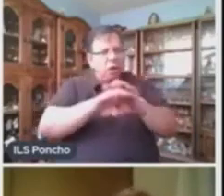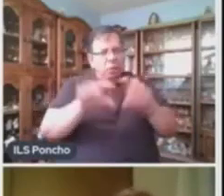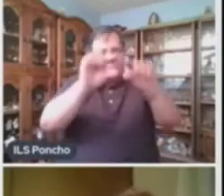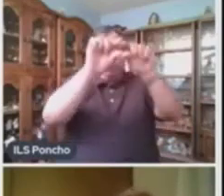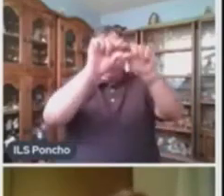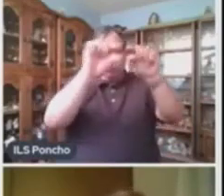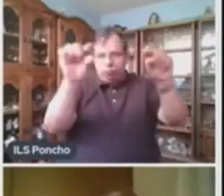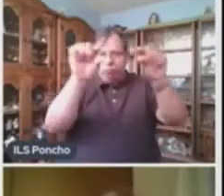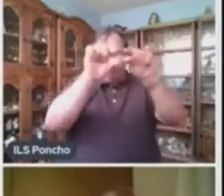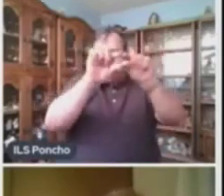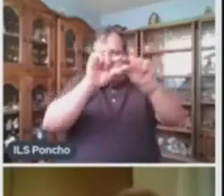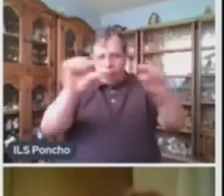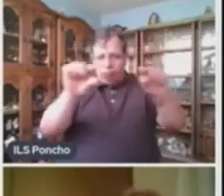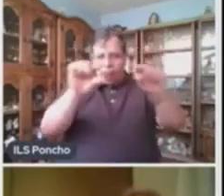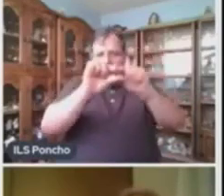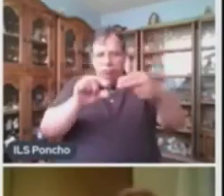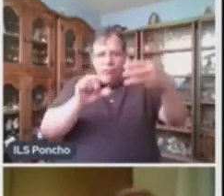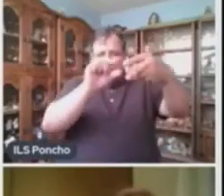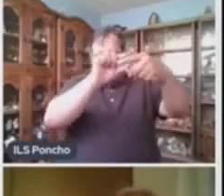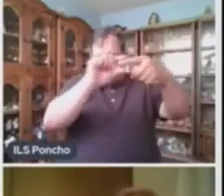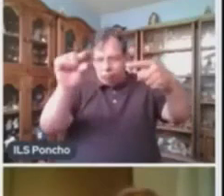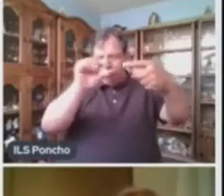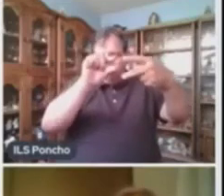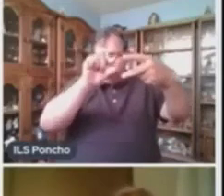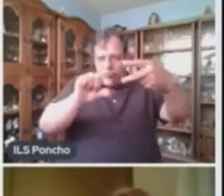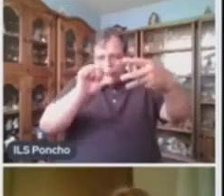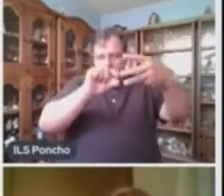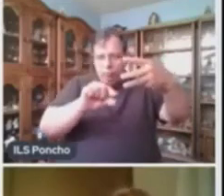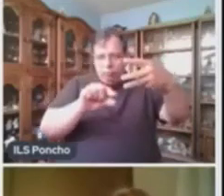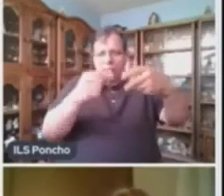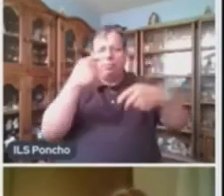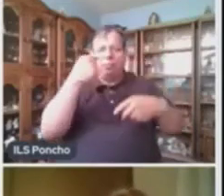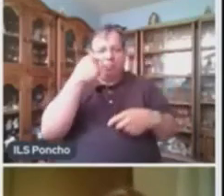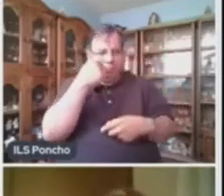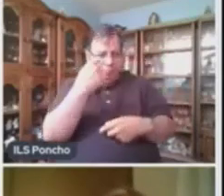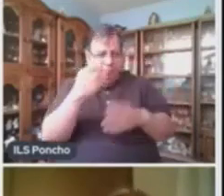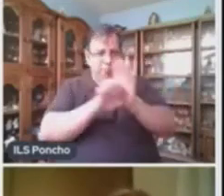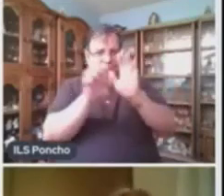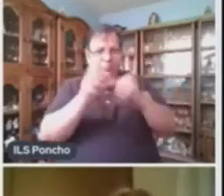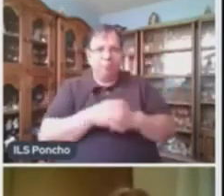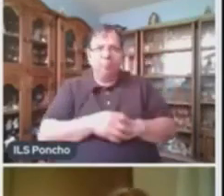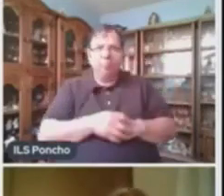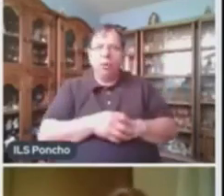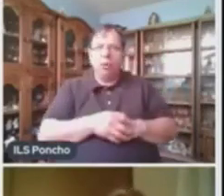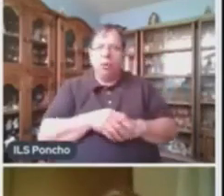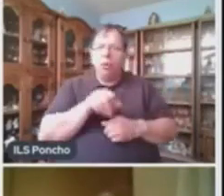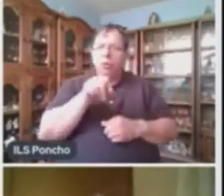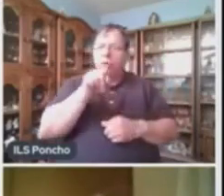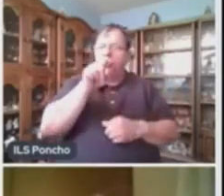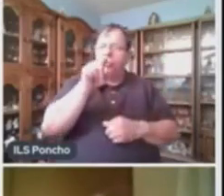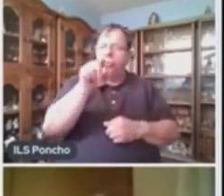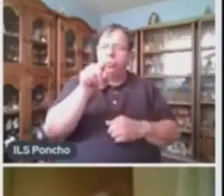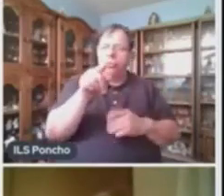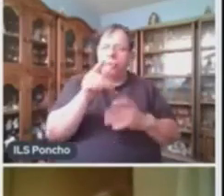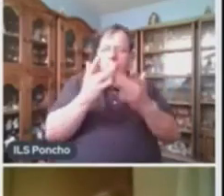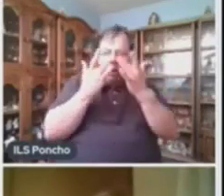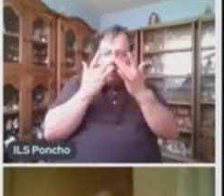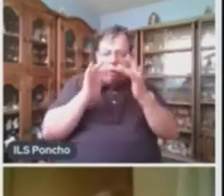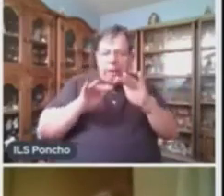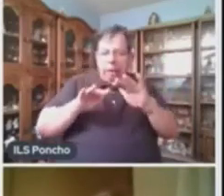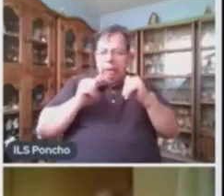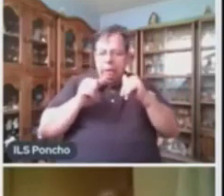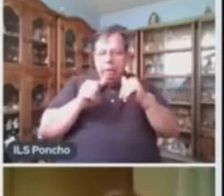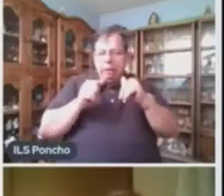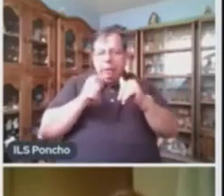Cada verso es un renglón Aquí tenemos un ejemplo No te rindas que la vida es eso